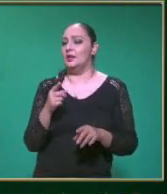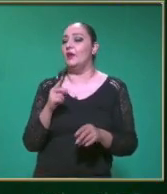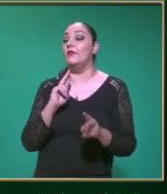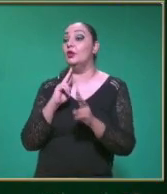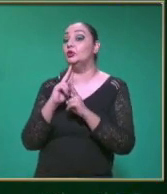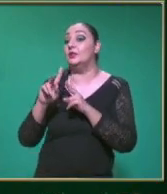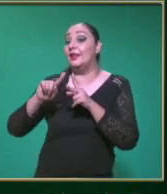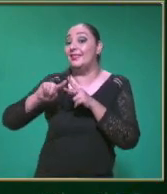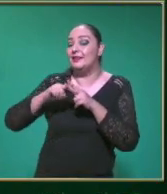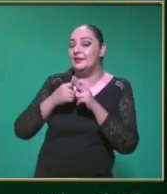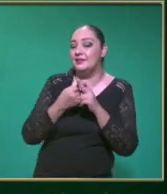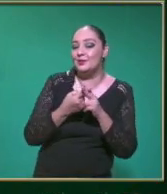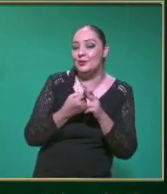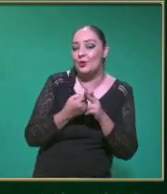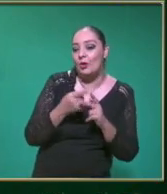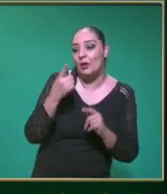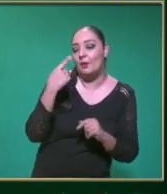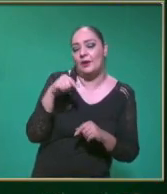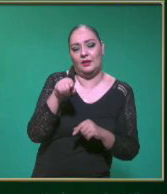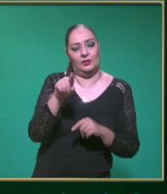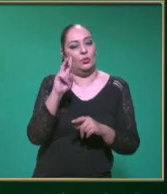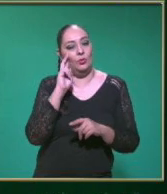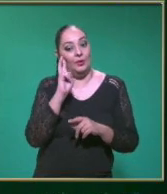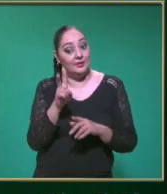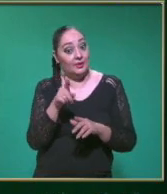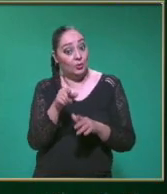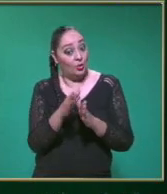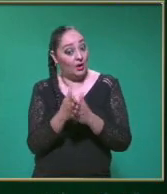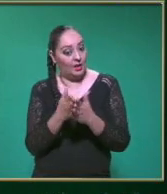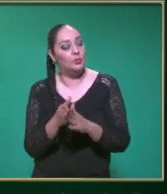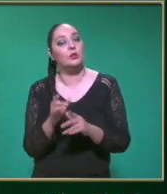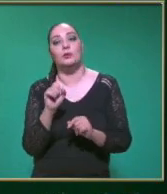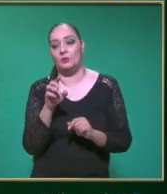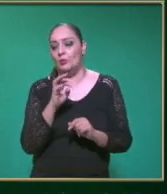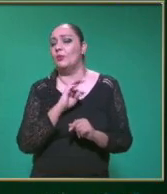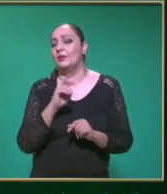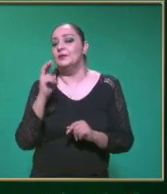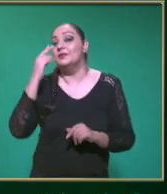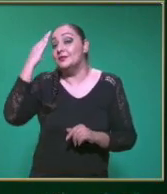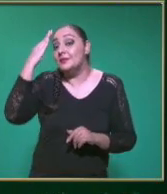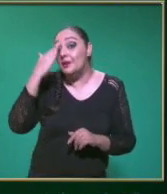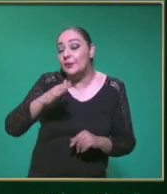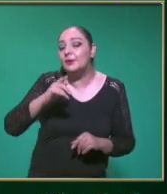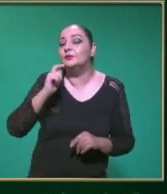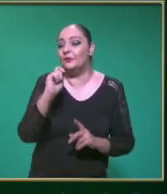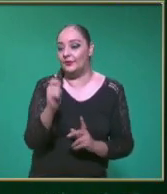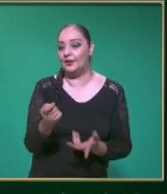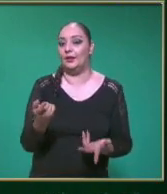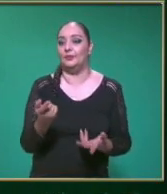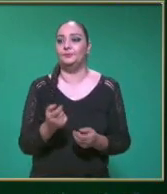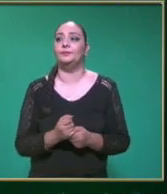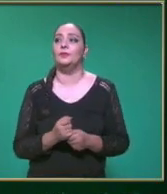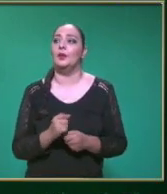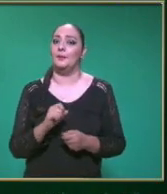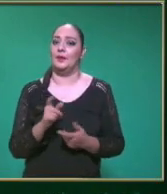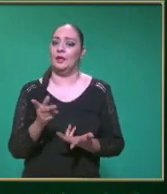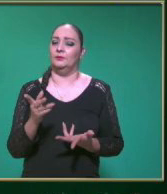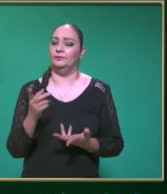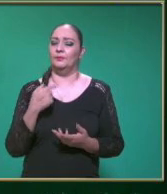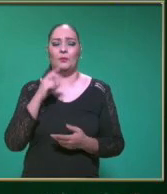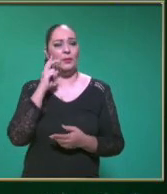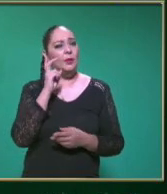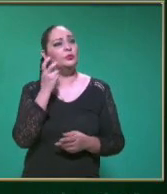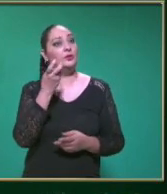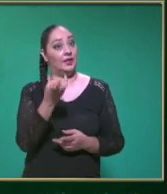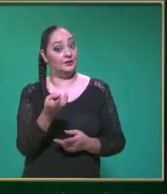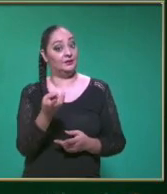velocidad inicial Para que Si en tu libro de texto Lo mencionan De esta manera Sepas identificarlo Entonces Con base en esa